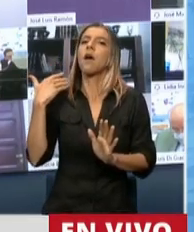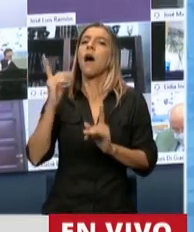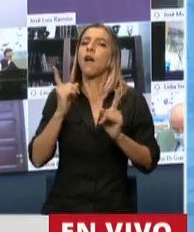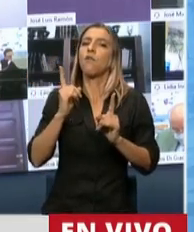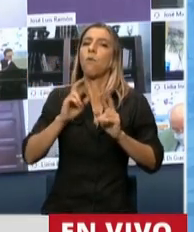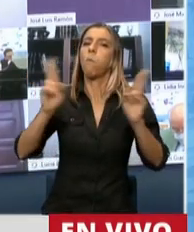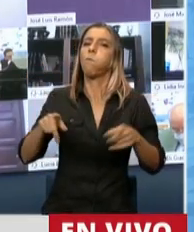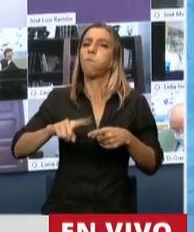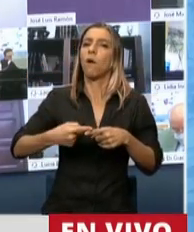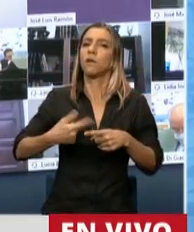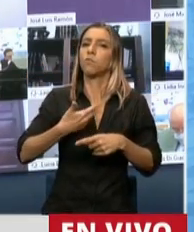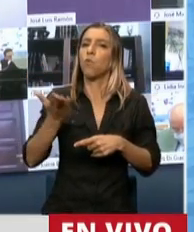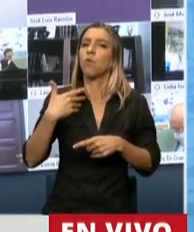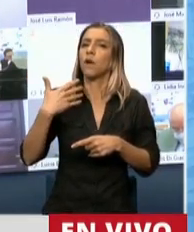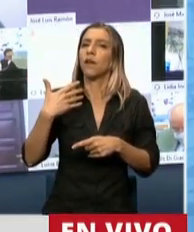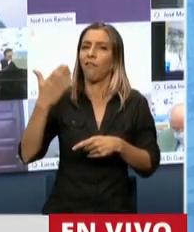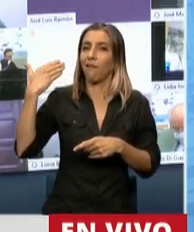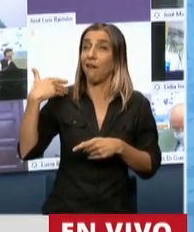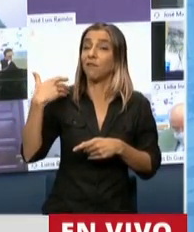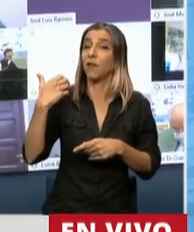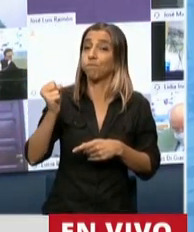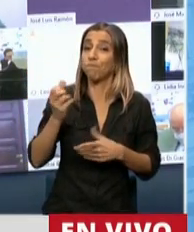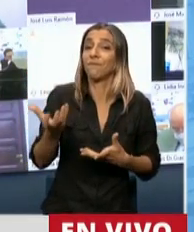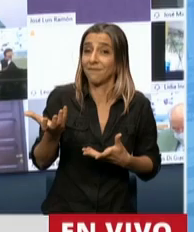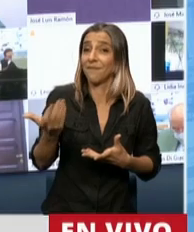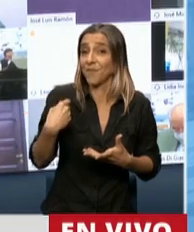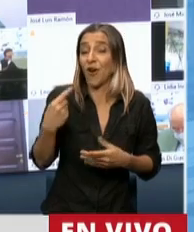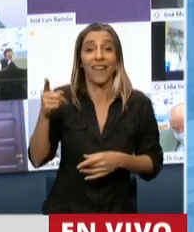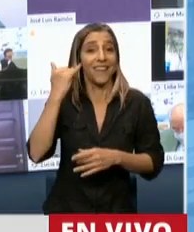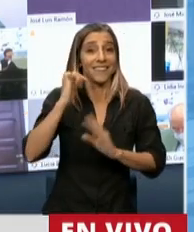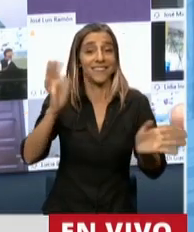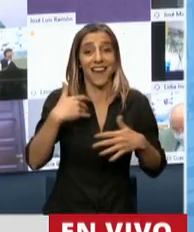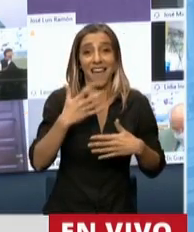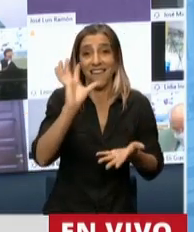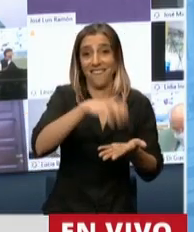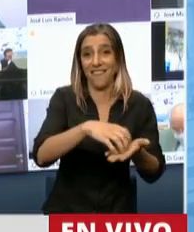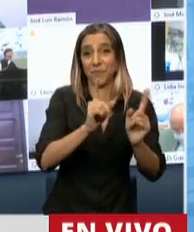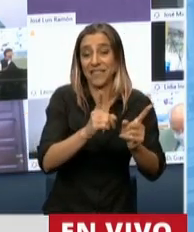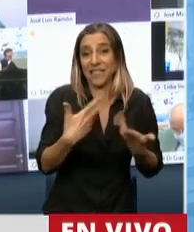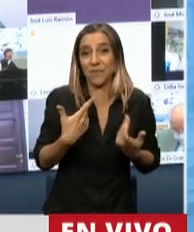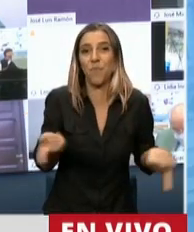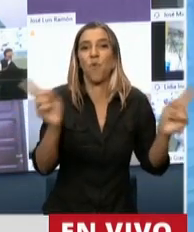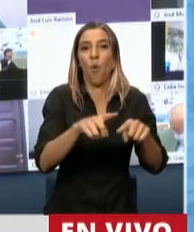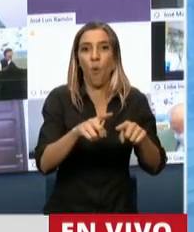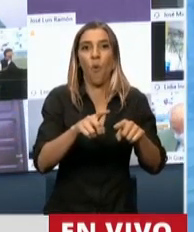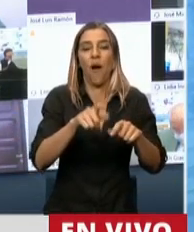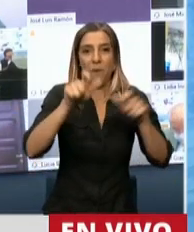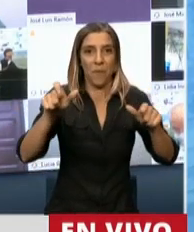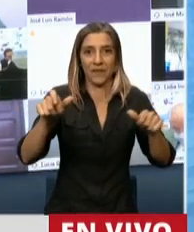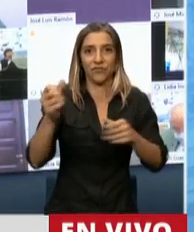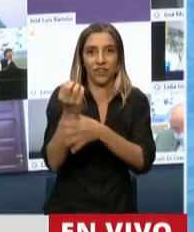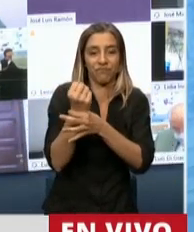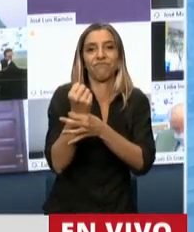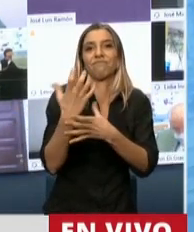futuro. Como estamos en el próximo proyecto de ley que se va a tratar sobre economía del conocimiento, tratando de llevar a esa Argentina